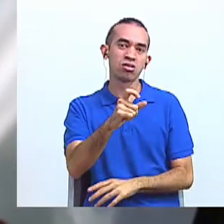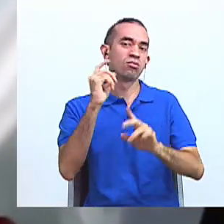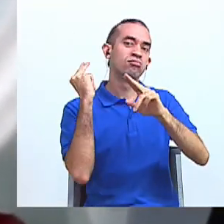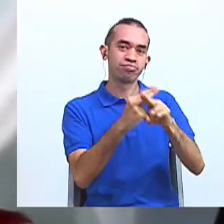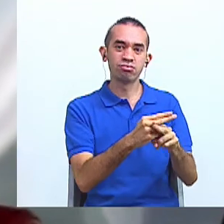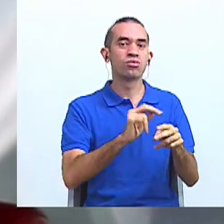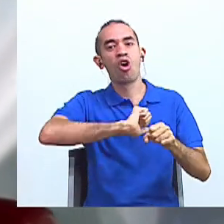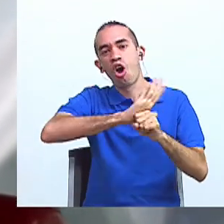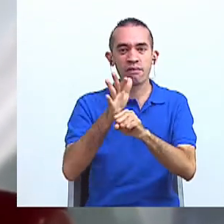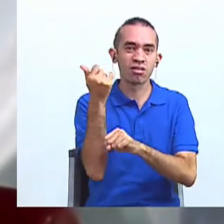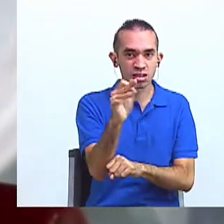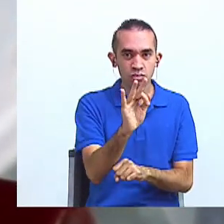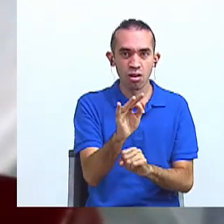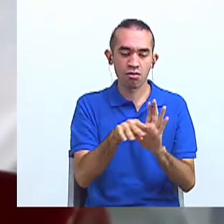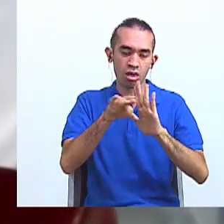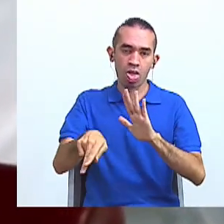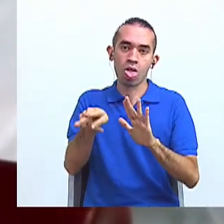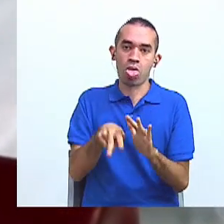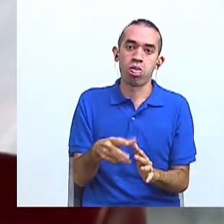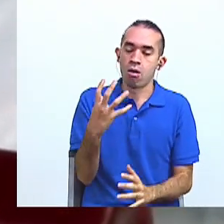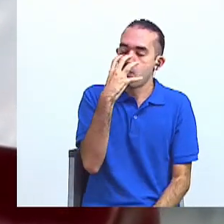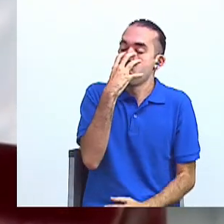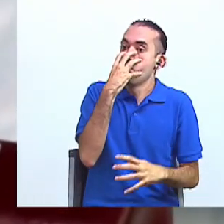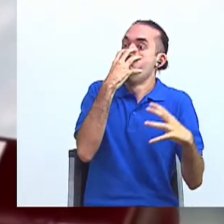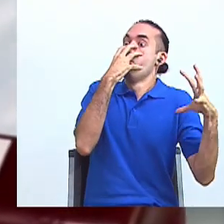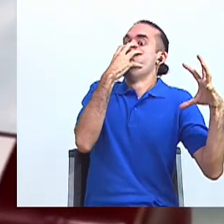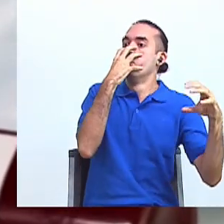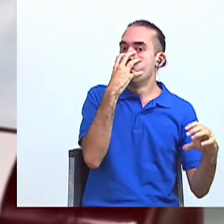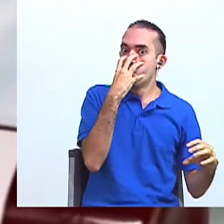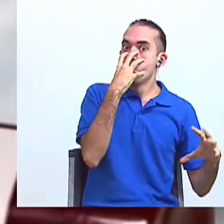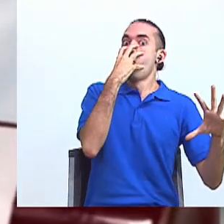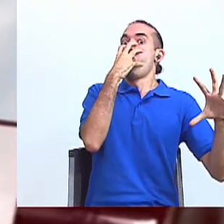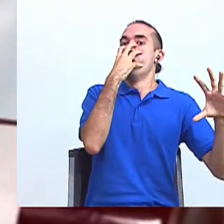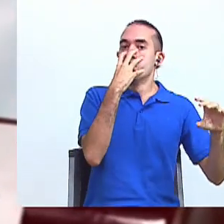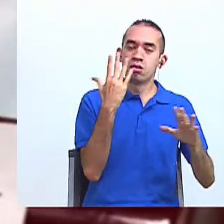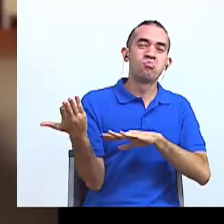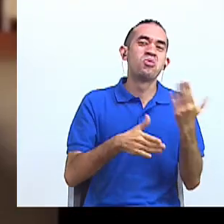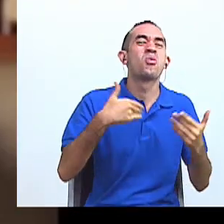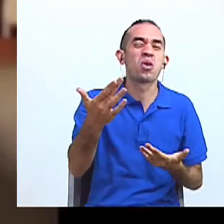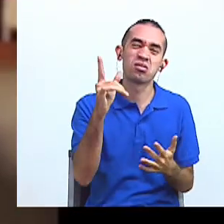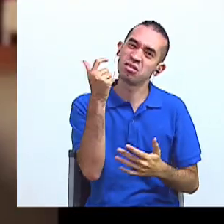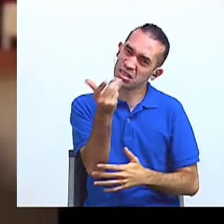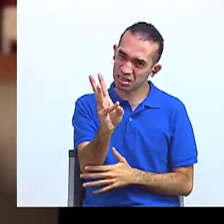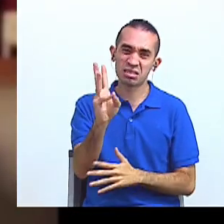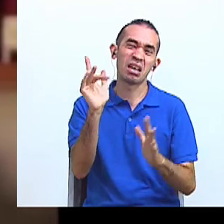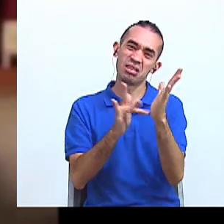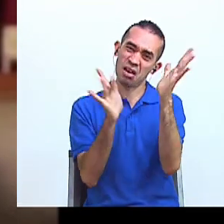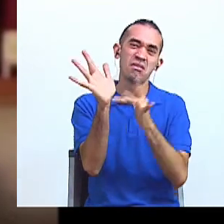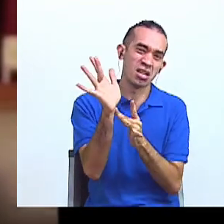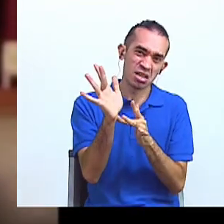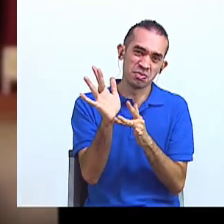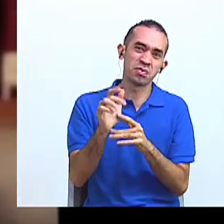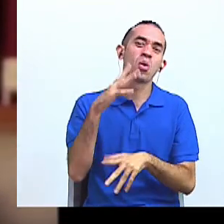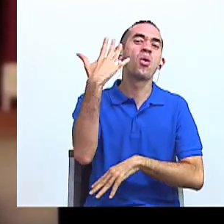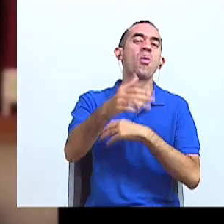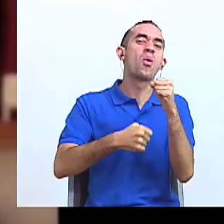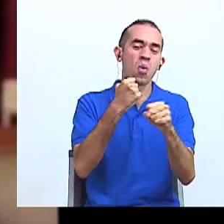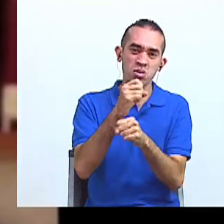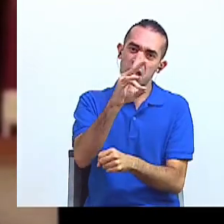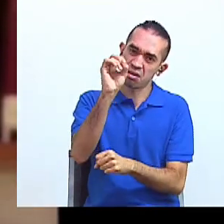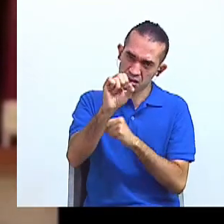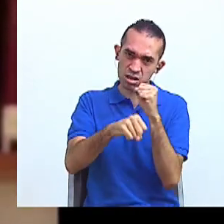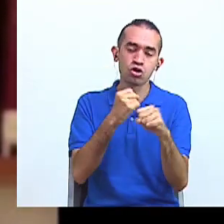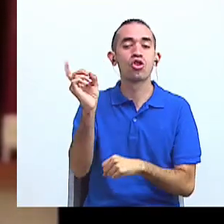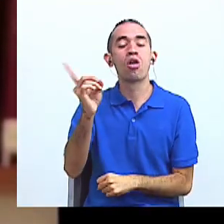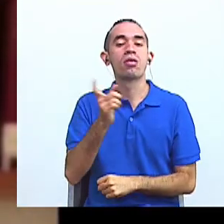manteniéndose en estado de coma conectado a un respirador mecánico, falleciendo el 16 de abril a la edad de 70 años en la ciudad de Oviedo, España.